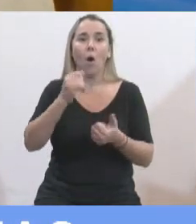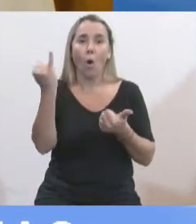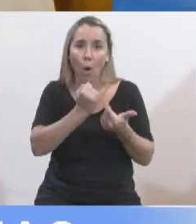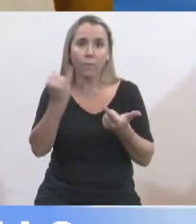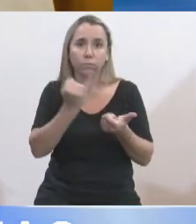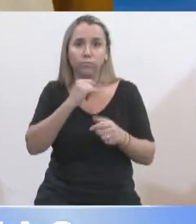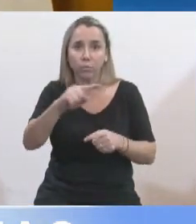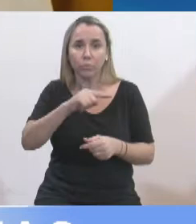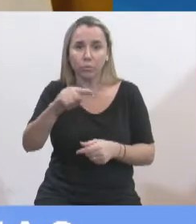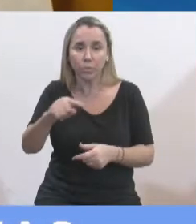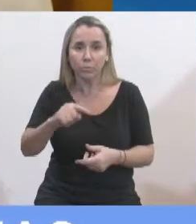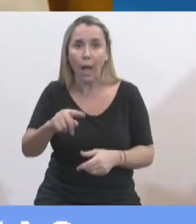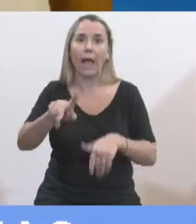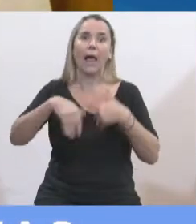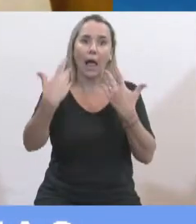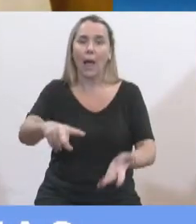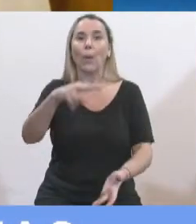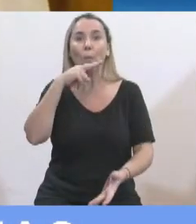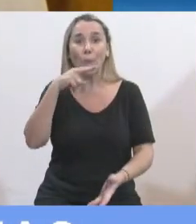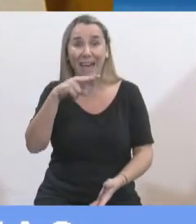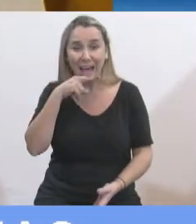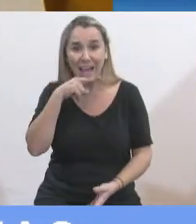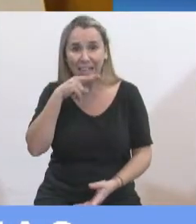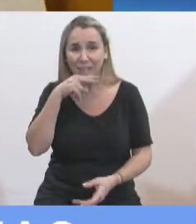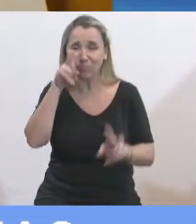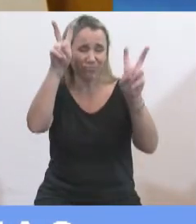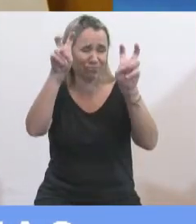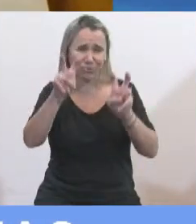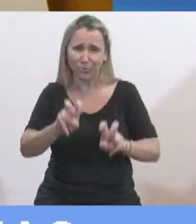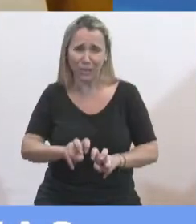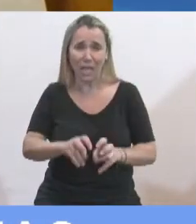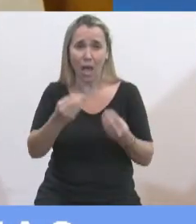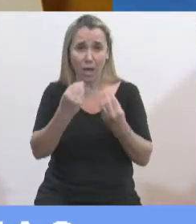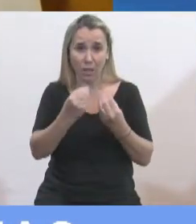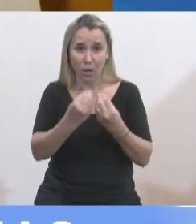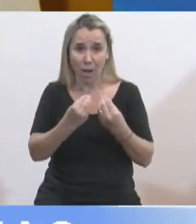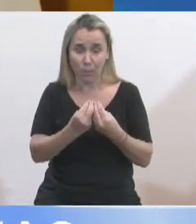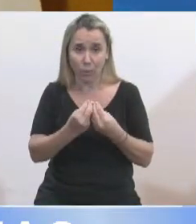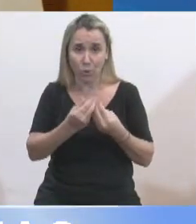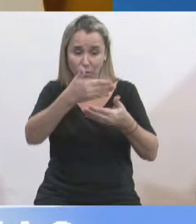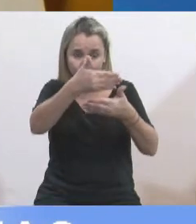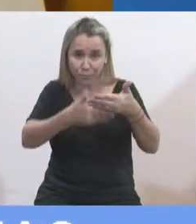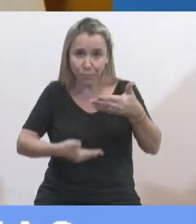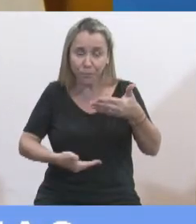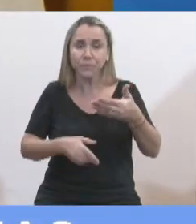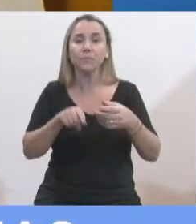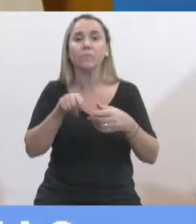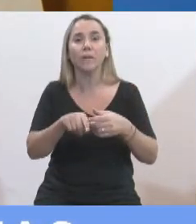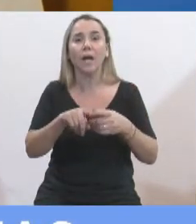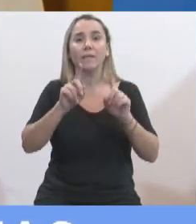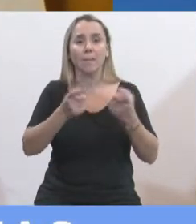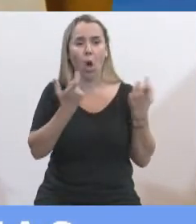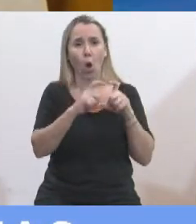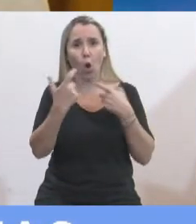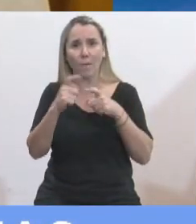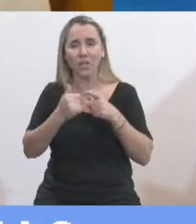entonces el viernes, dado la cantidad de temas que tenemos para el tratamiento, y el funcionamiento de las comisiones que están